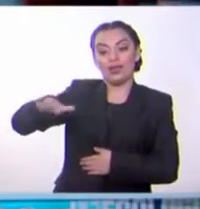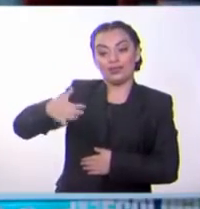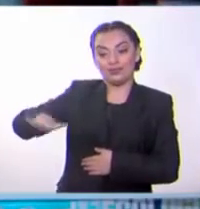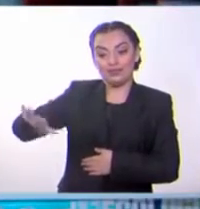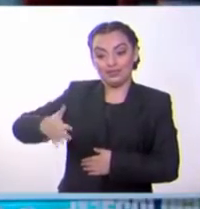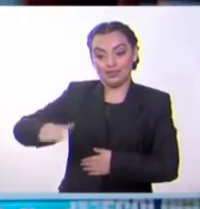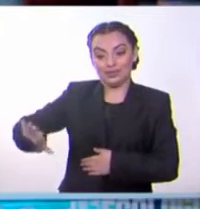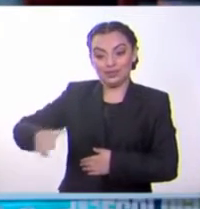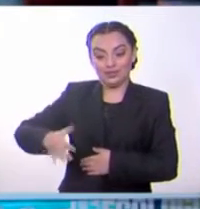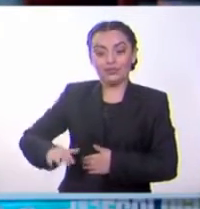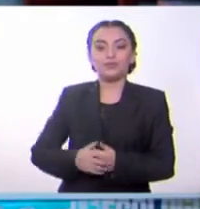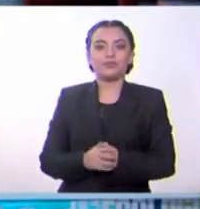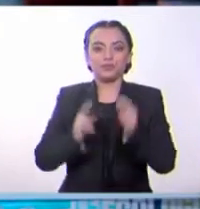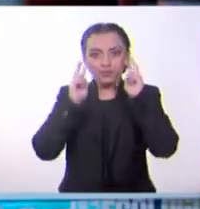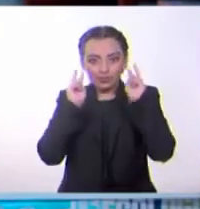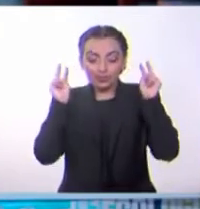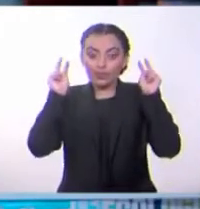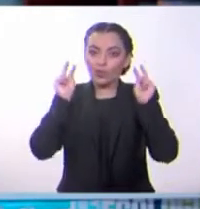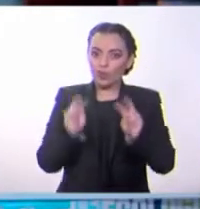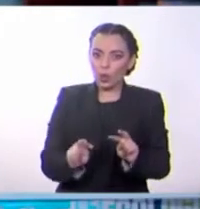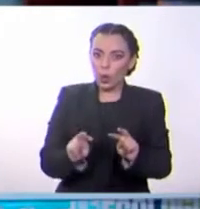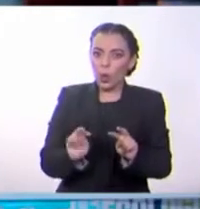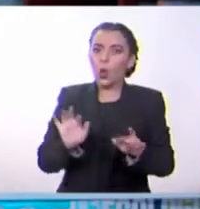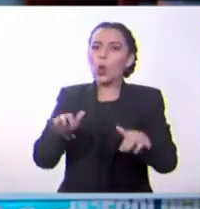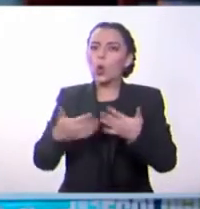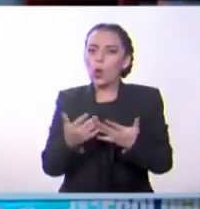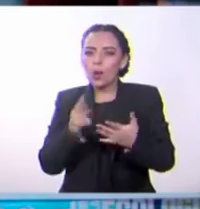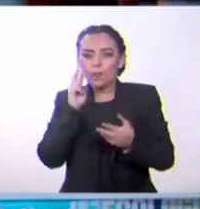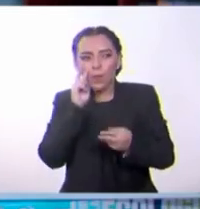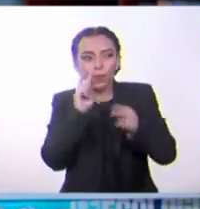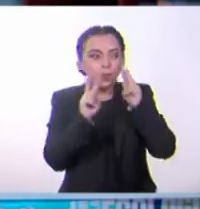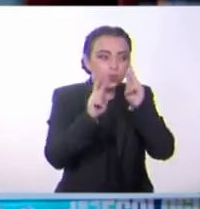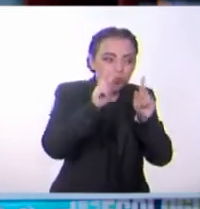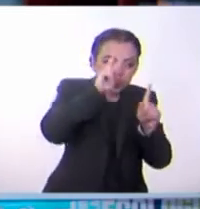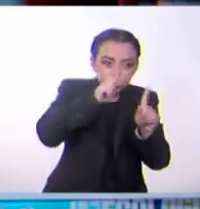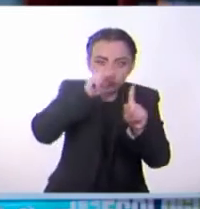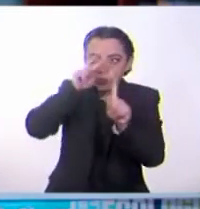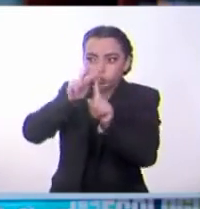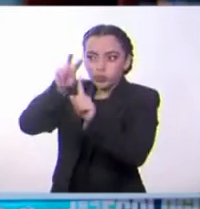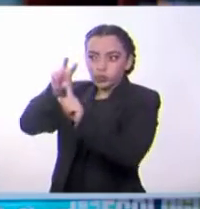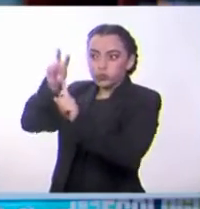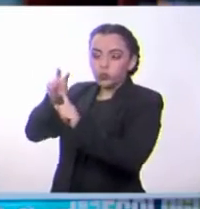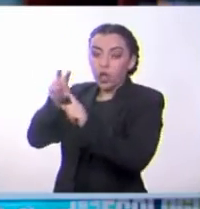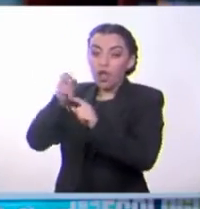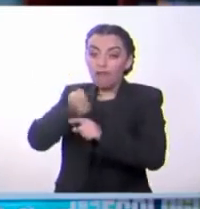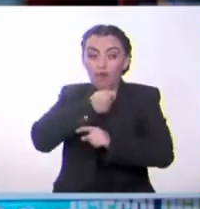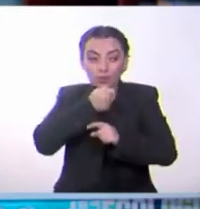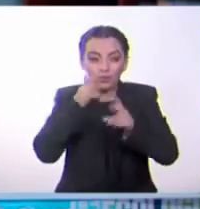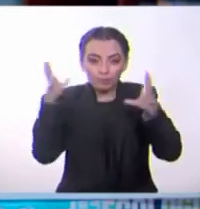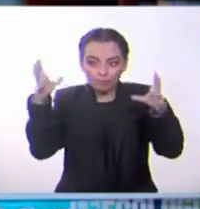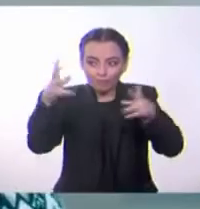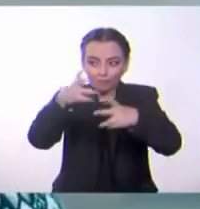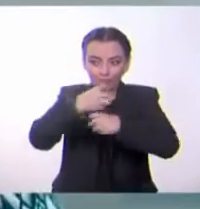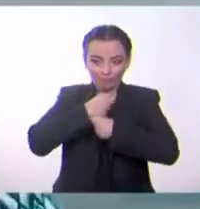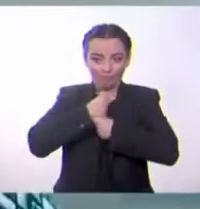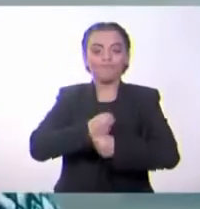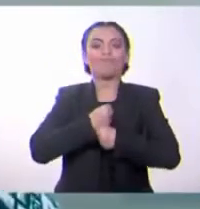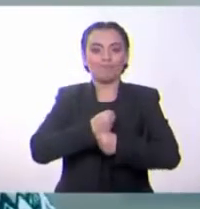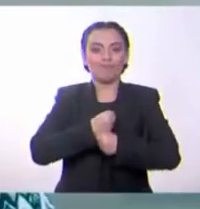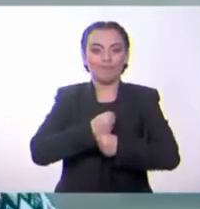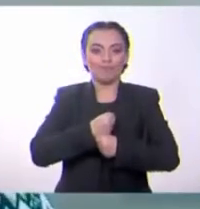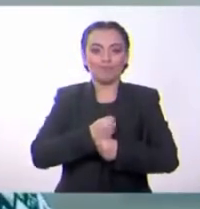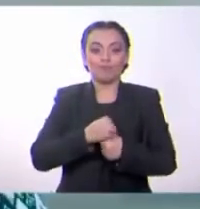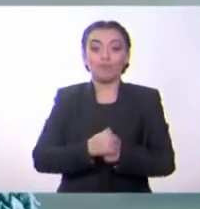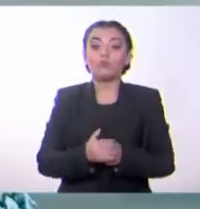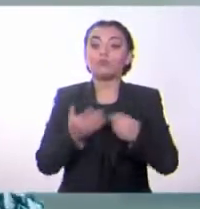¿Te fijaste cómo fuimos tomando nota de nuestras observaciones y recopilamos esta información? Bueno,